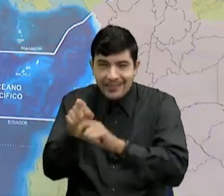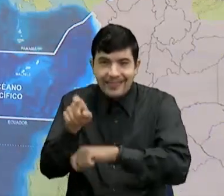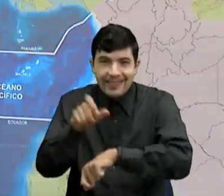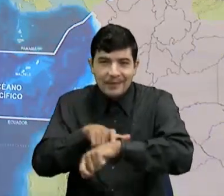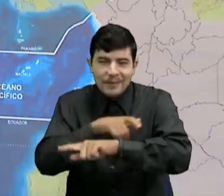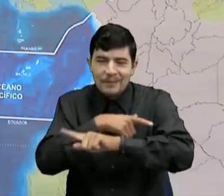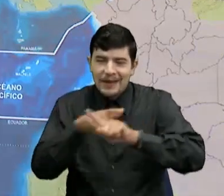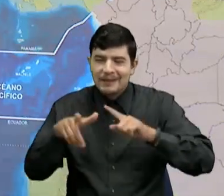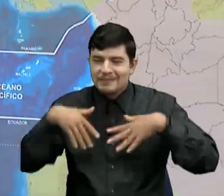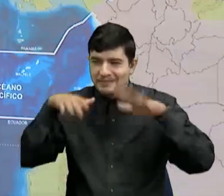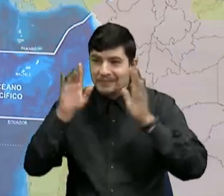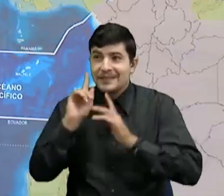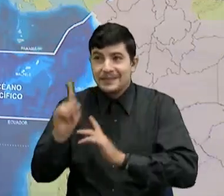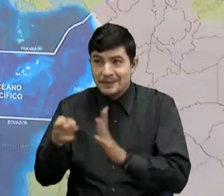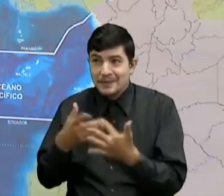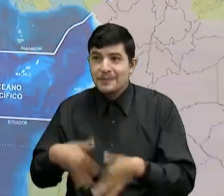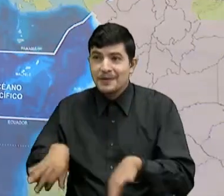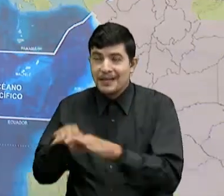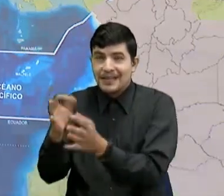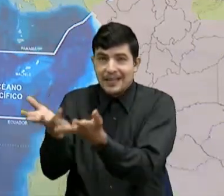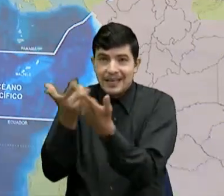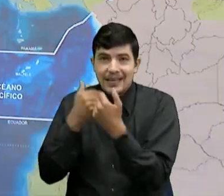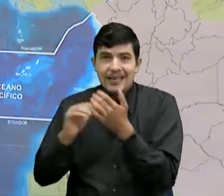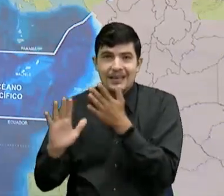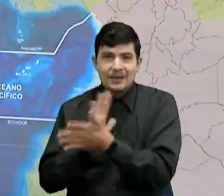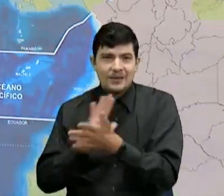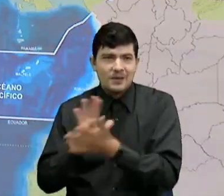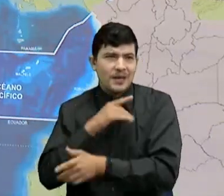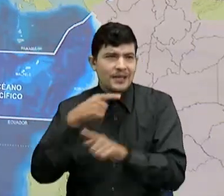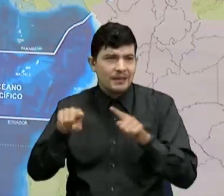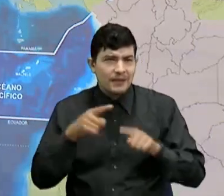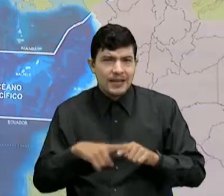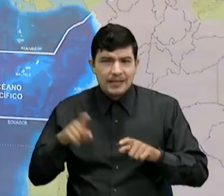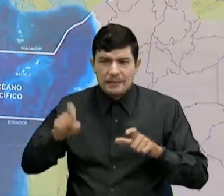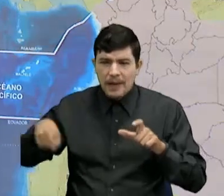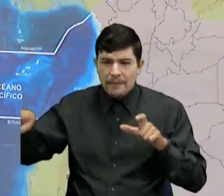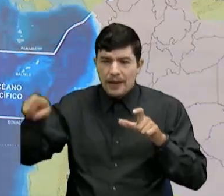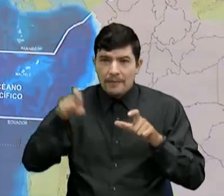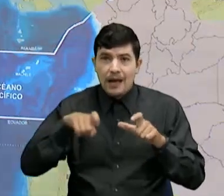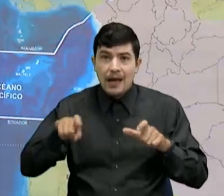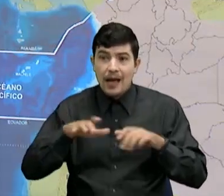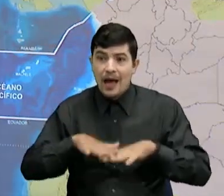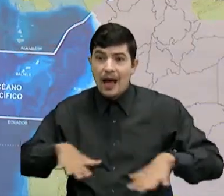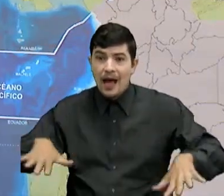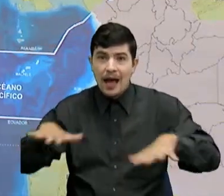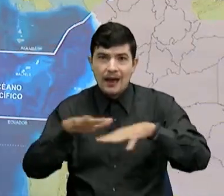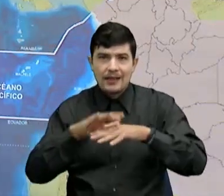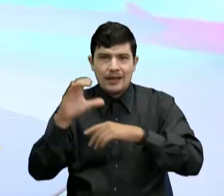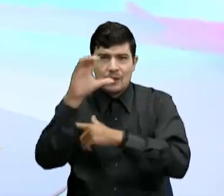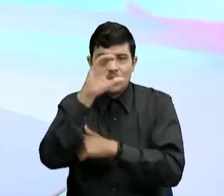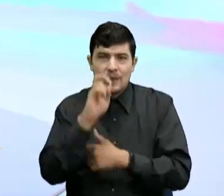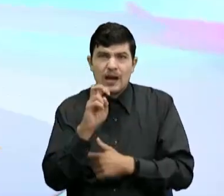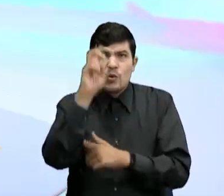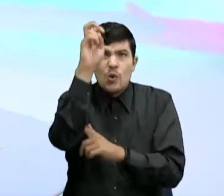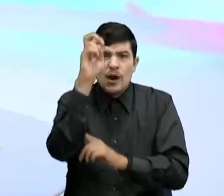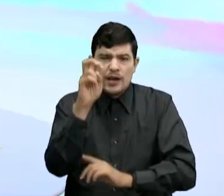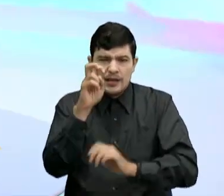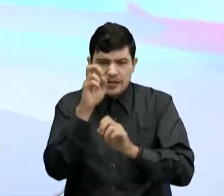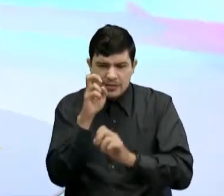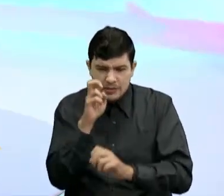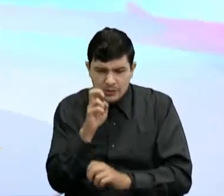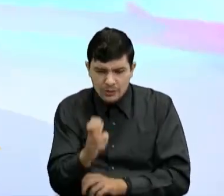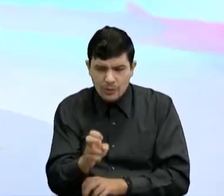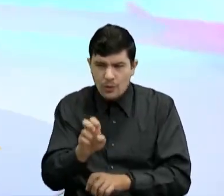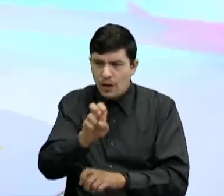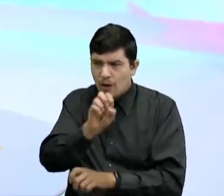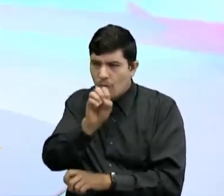importante Es que llegaron Y nos contaron Lo de las diferentes Fronteras de Colombia Eso se llama La posición geográfica Importante Hacer la